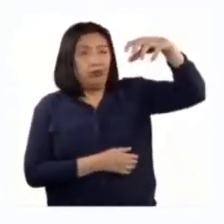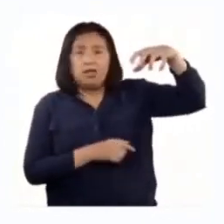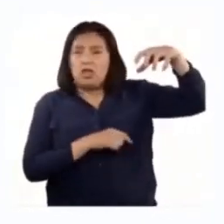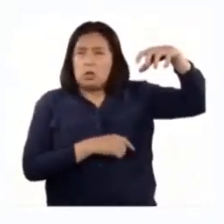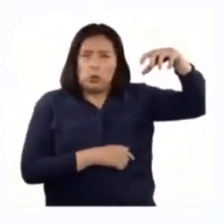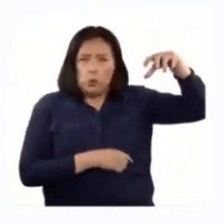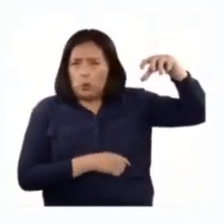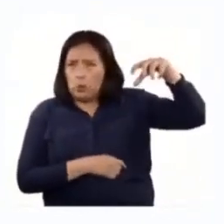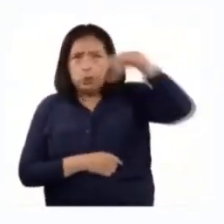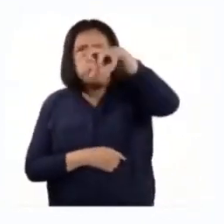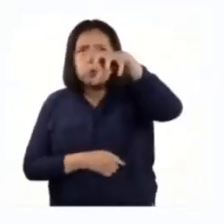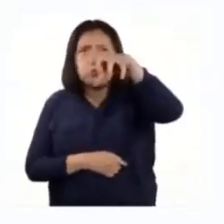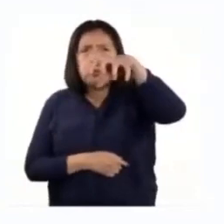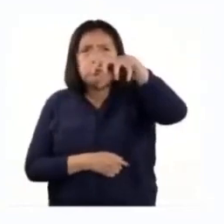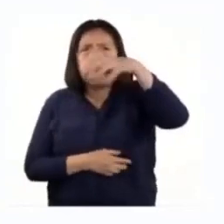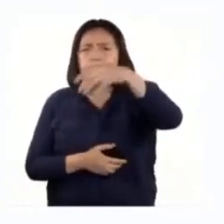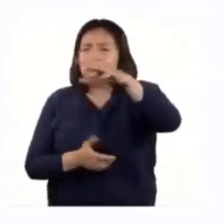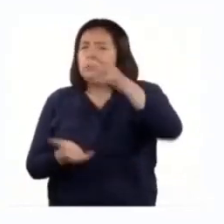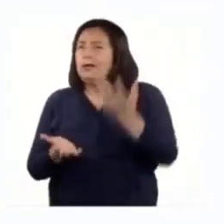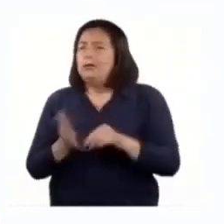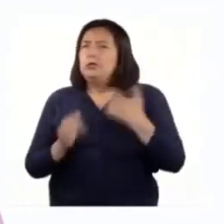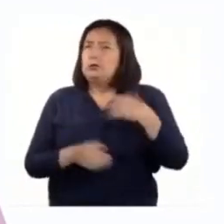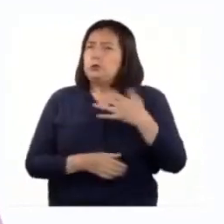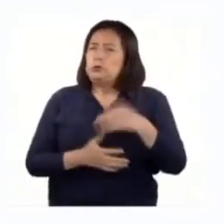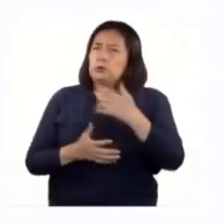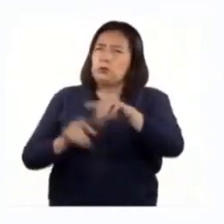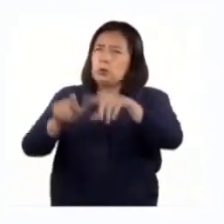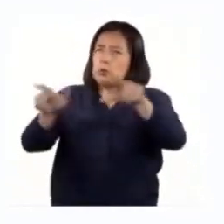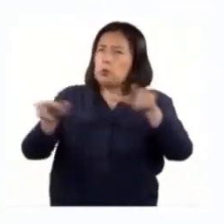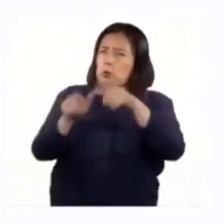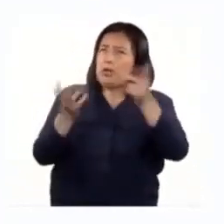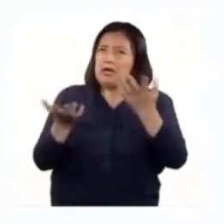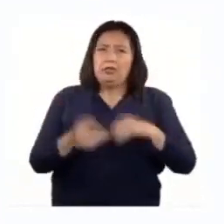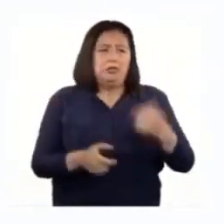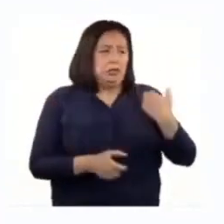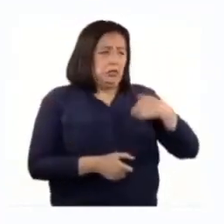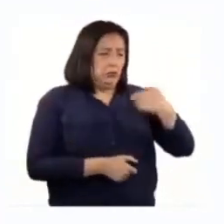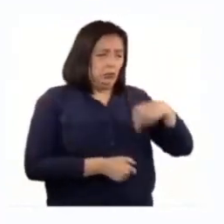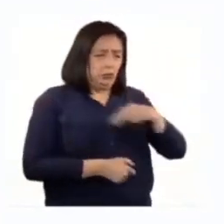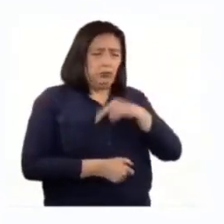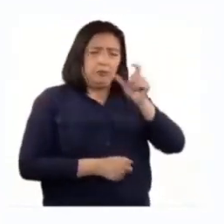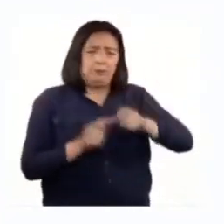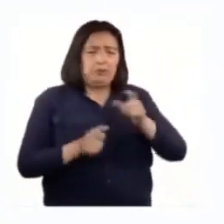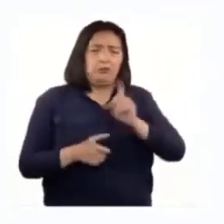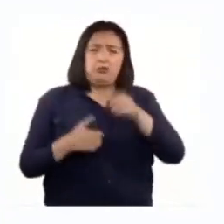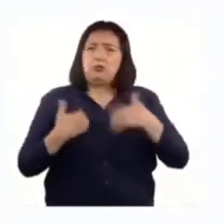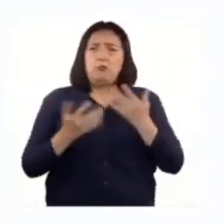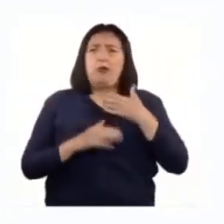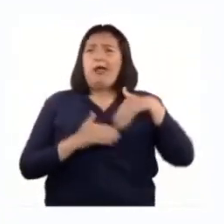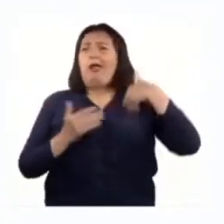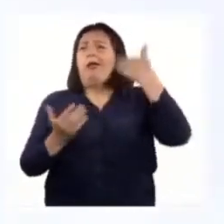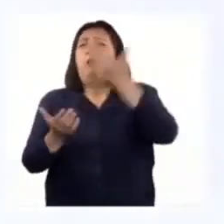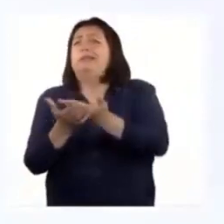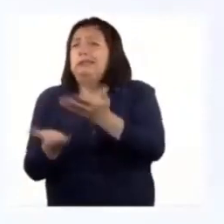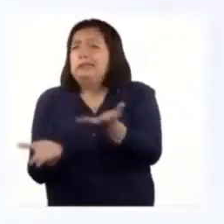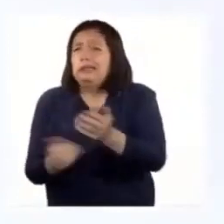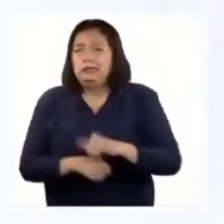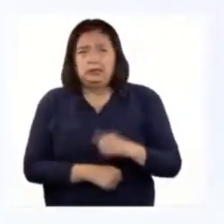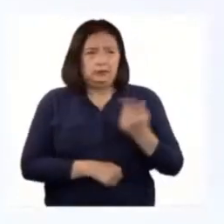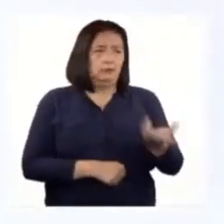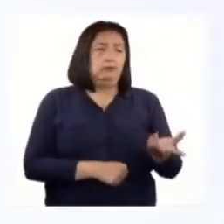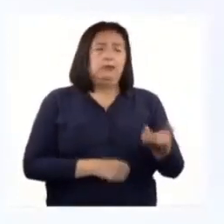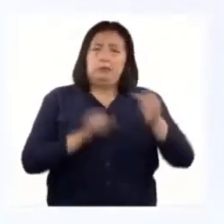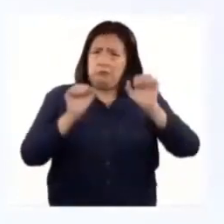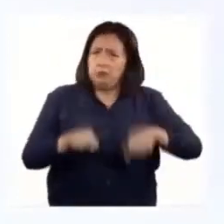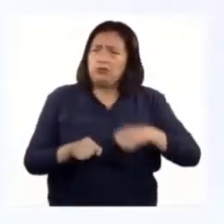rápido que pueden desplazarse, alcanzando lugares que los humanos muchas veces no podemos. B.